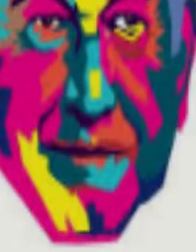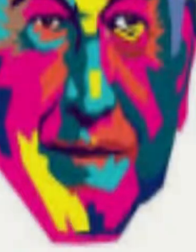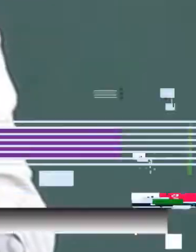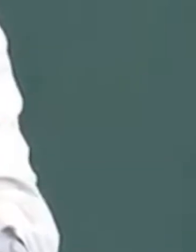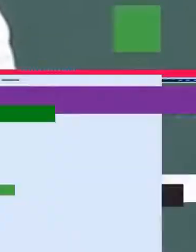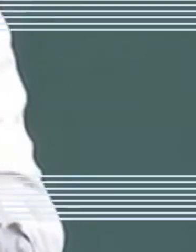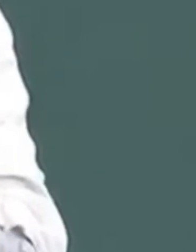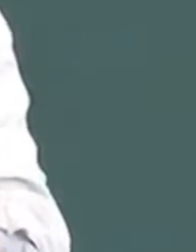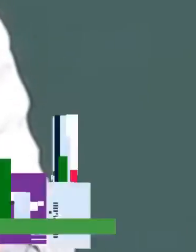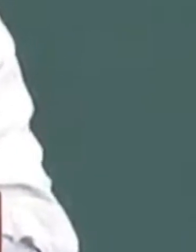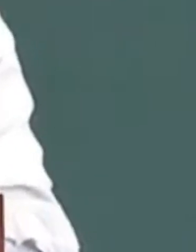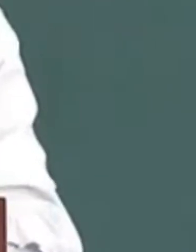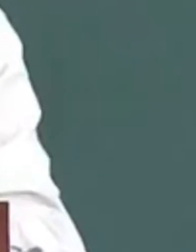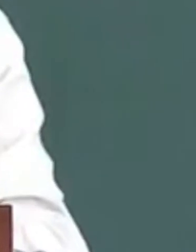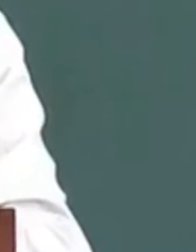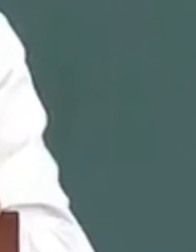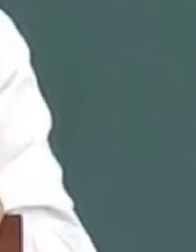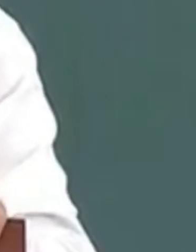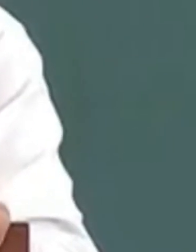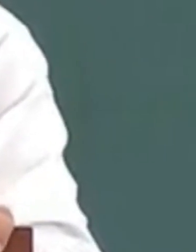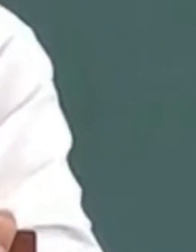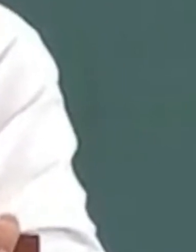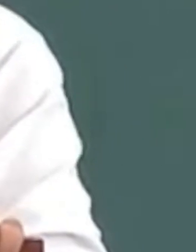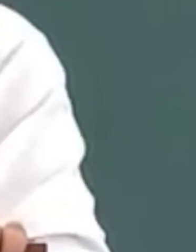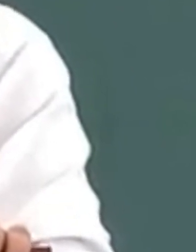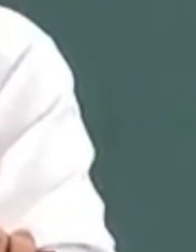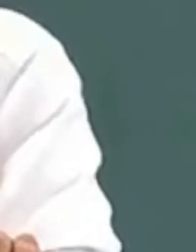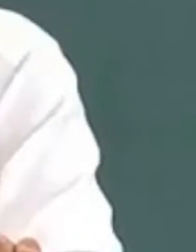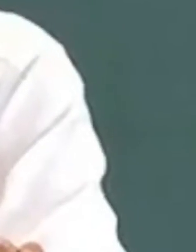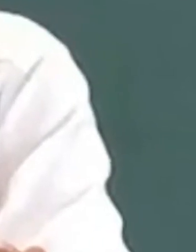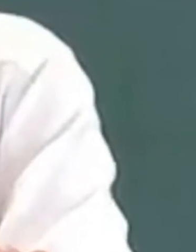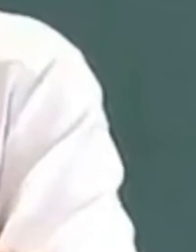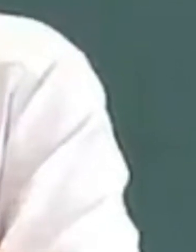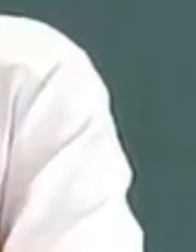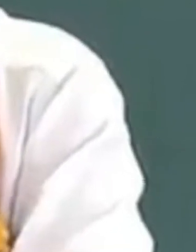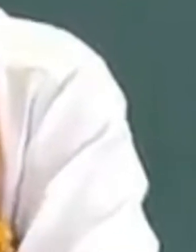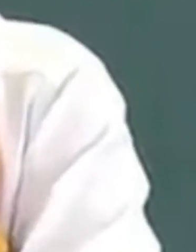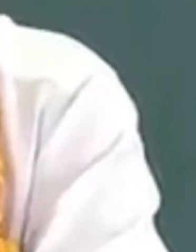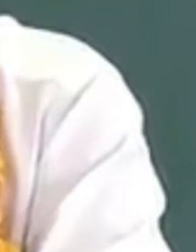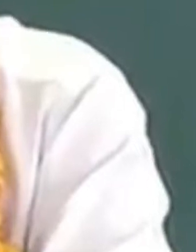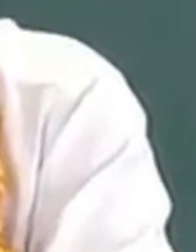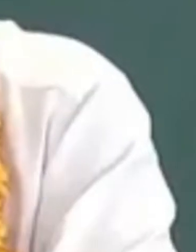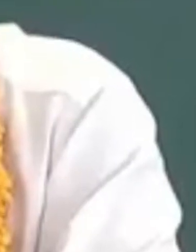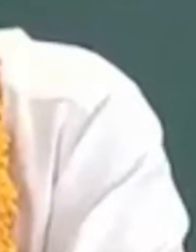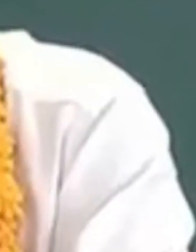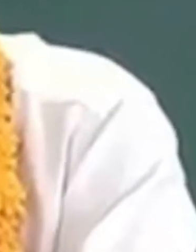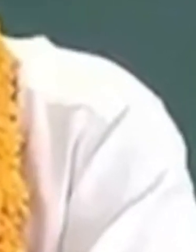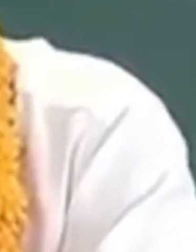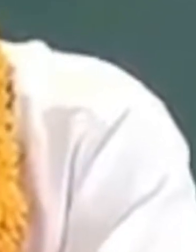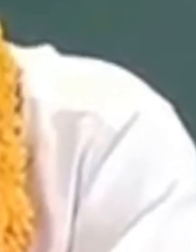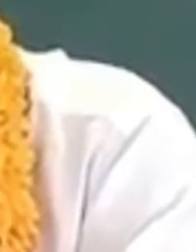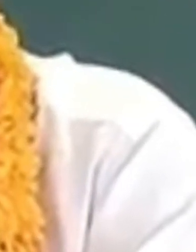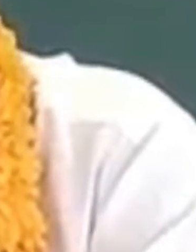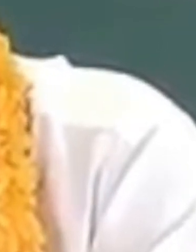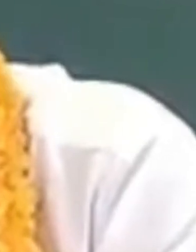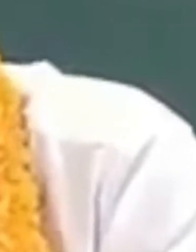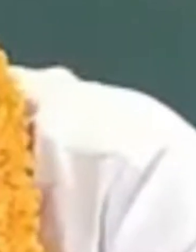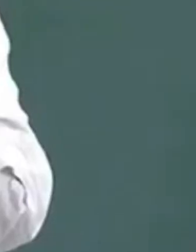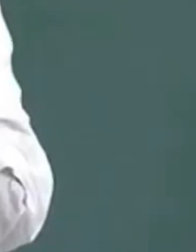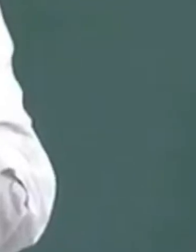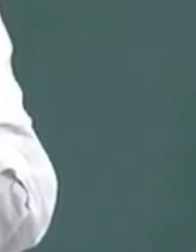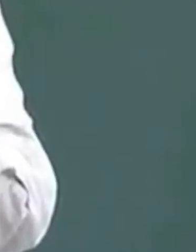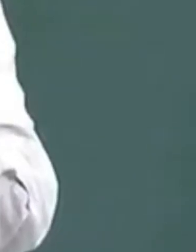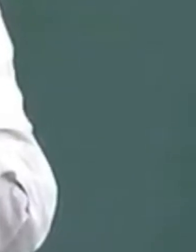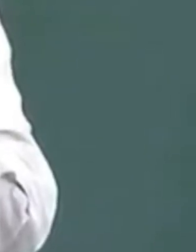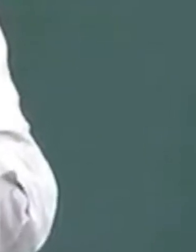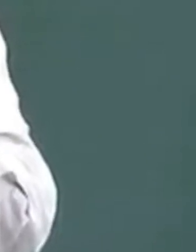Se va a desterrar la corrupción del país y se va a desterrar la corrupción y la impunidad.